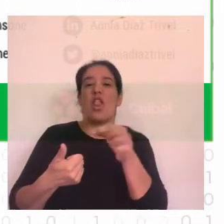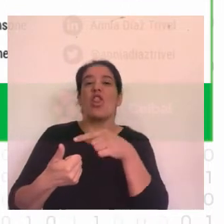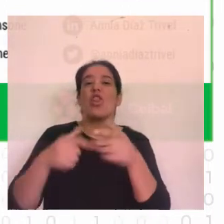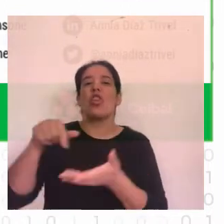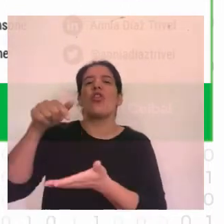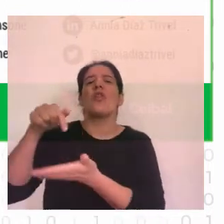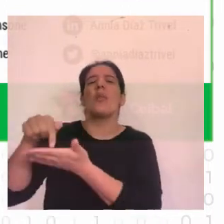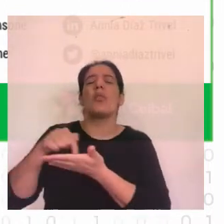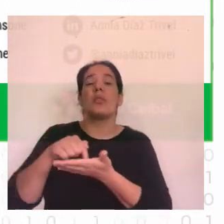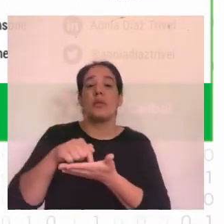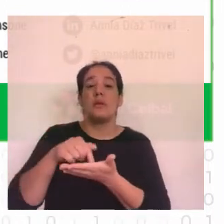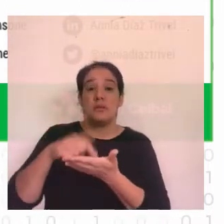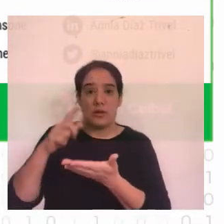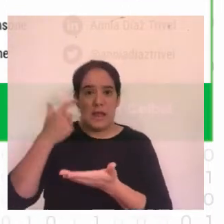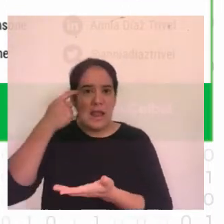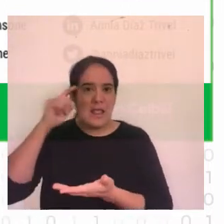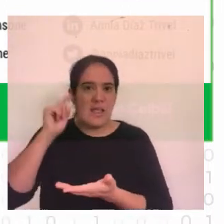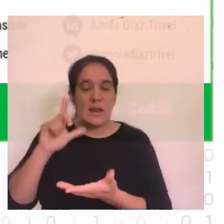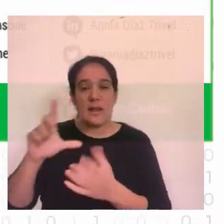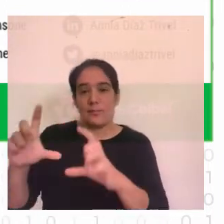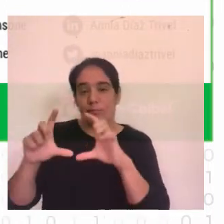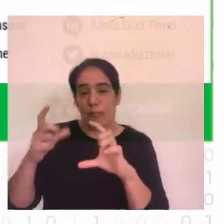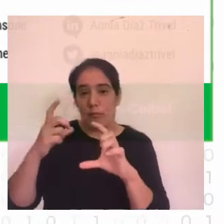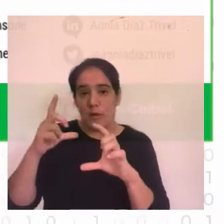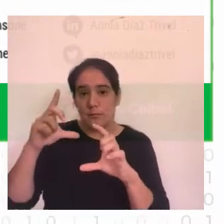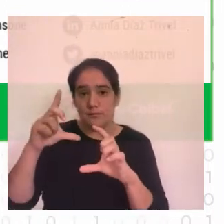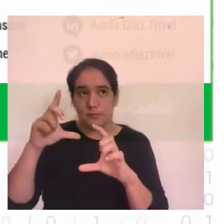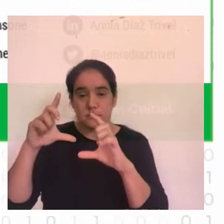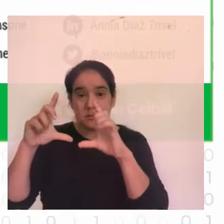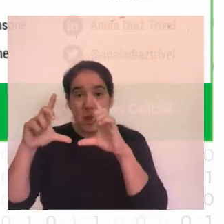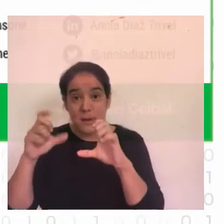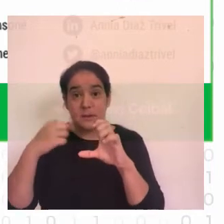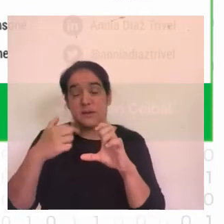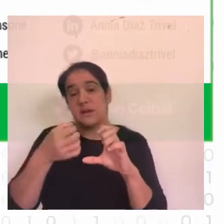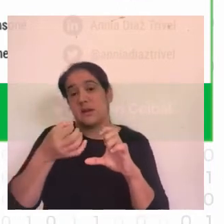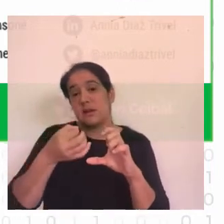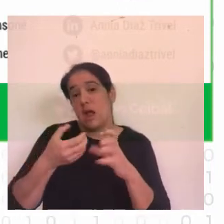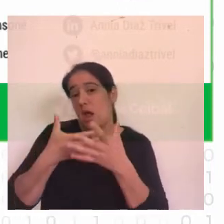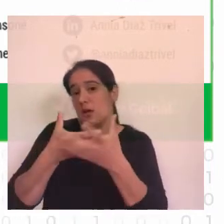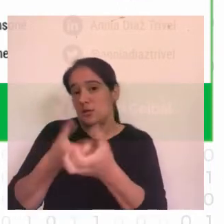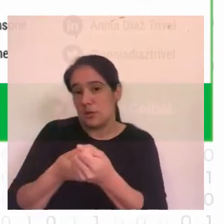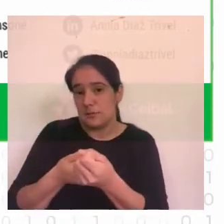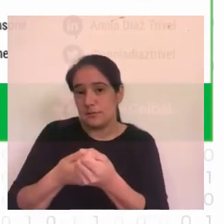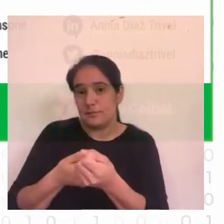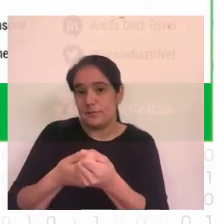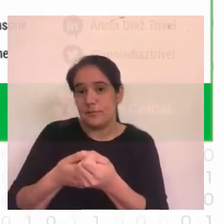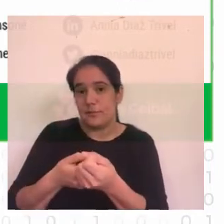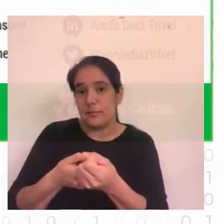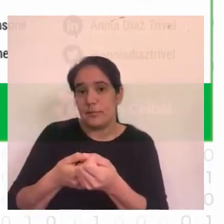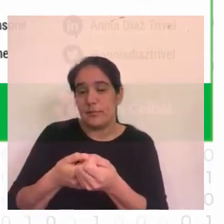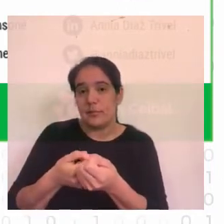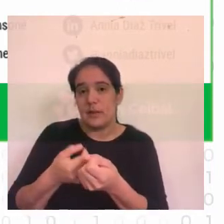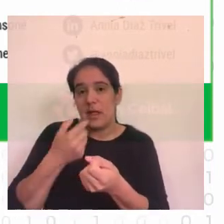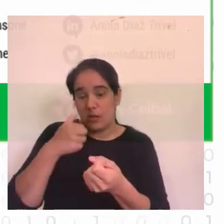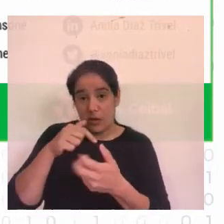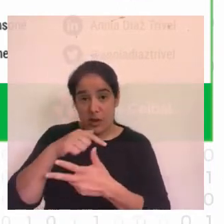reconocimiento de imágenes poder ofrecerle esa ayuda al usuario final este bueno el equipo se complementó muy